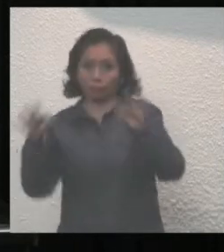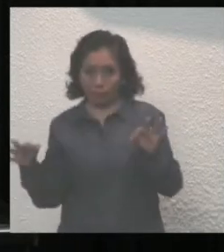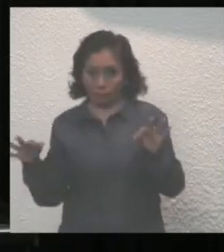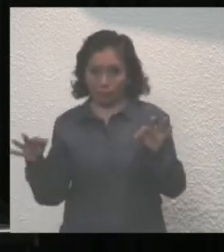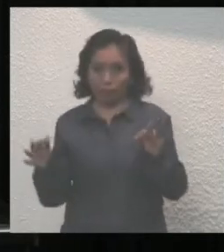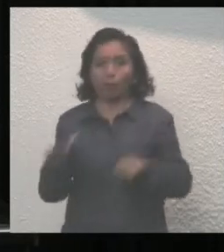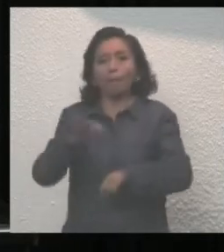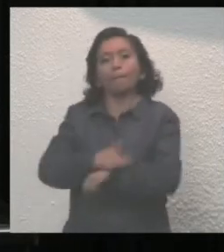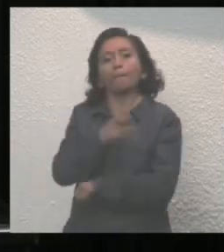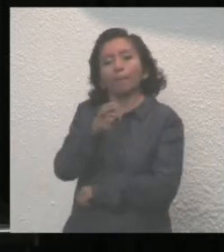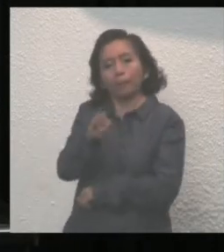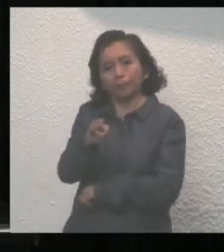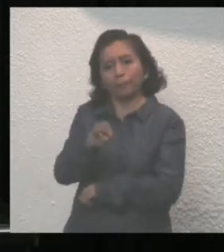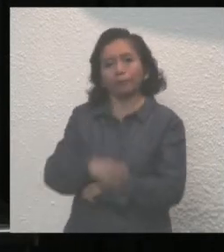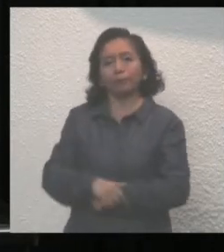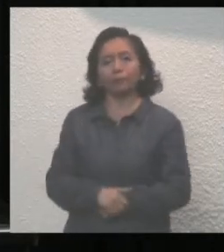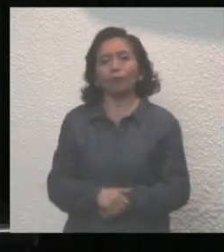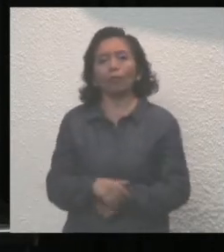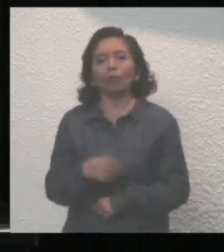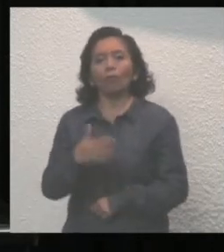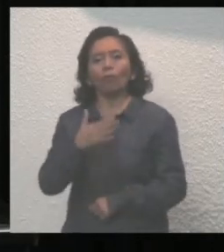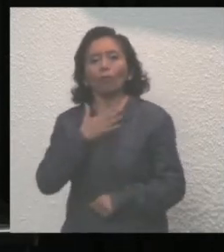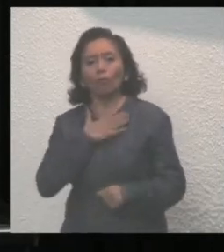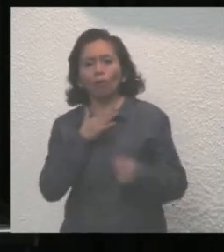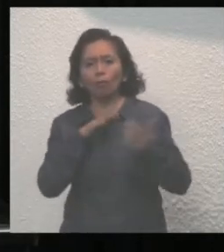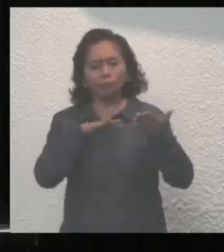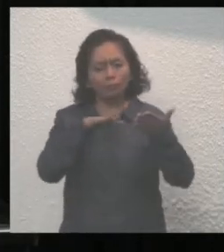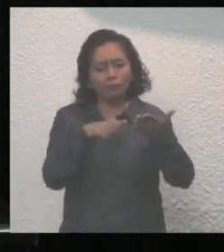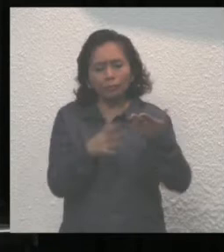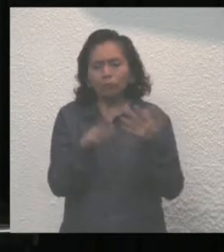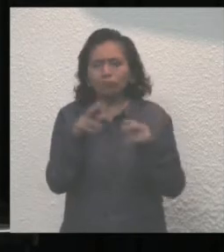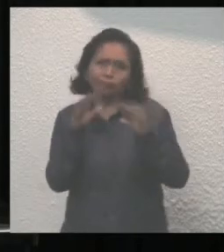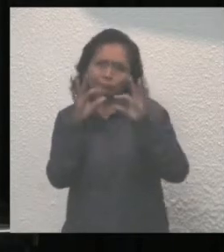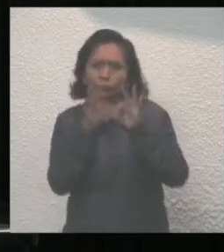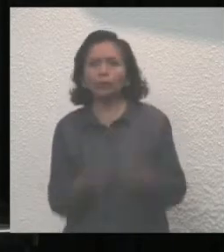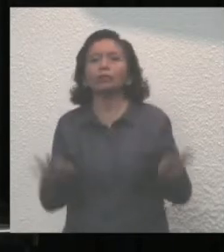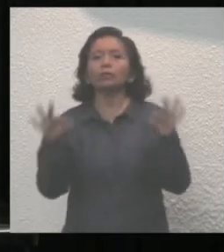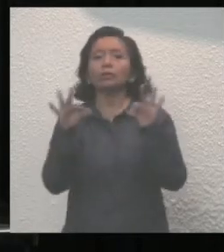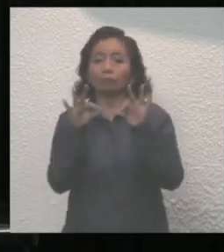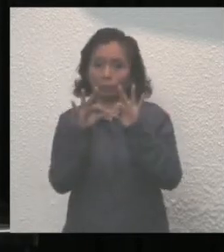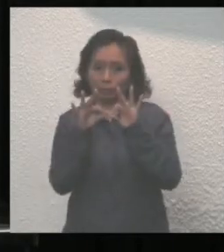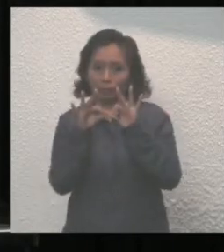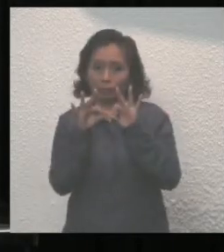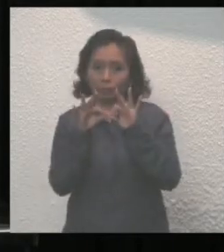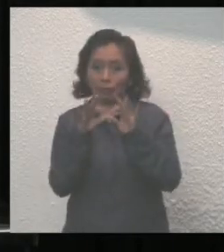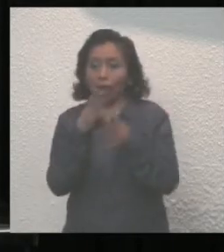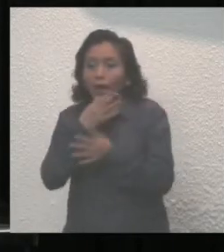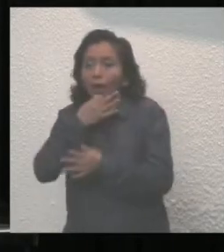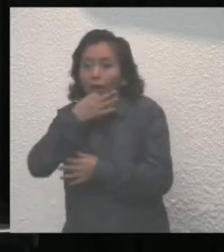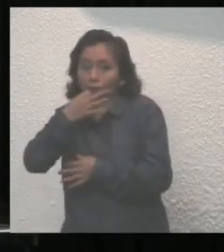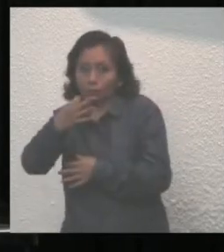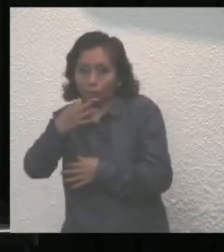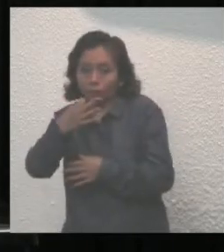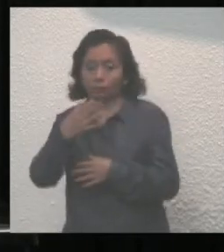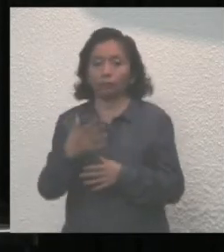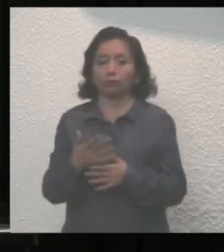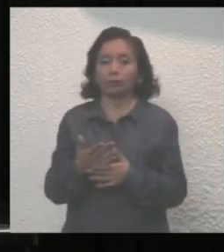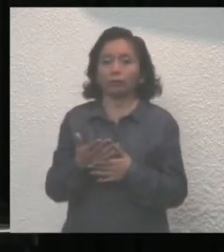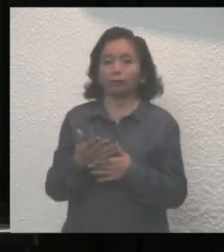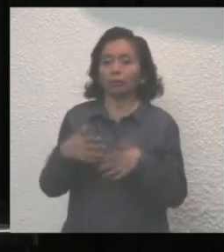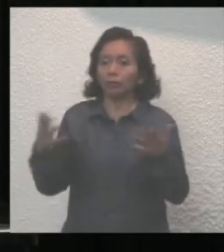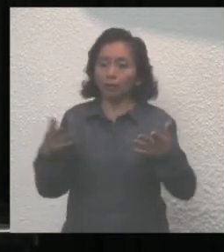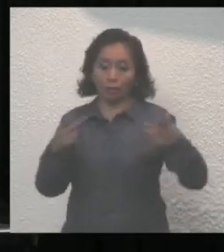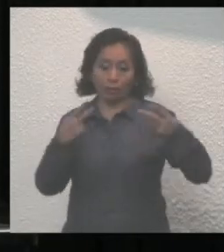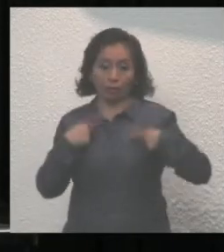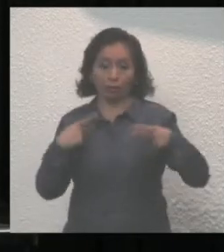Por ello, reviste una singular importancia esta rendición ante la representación popular